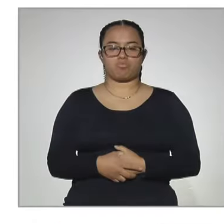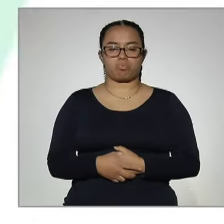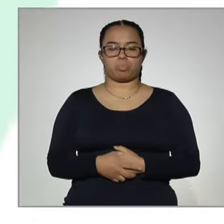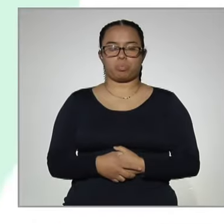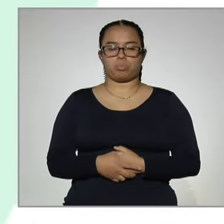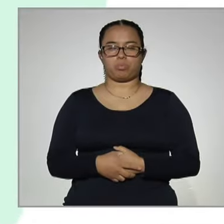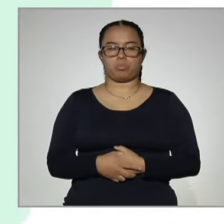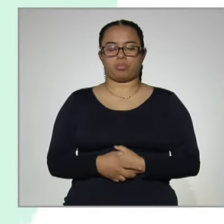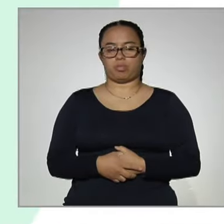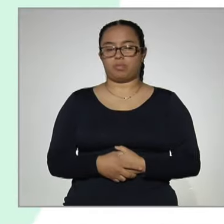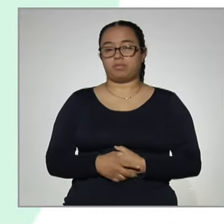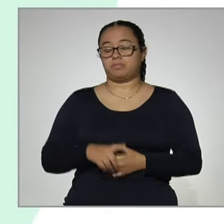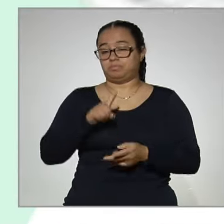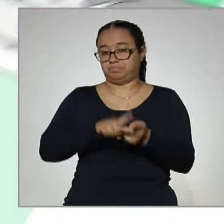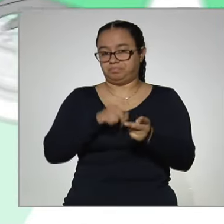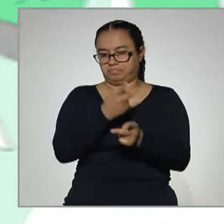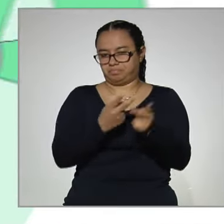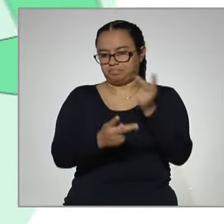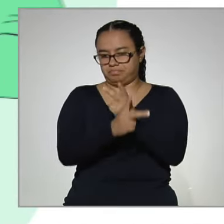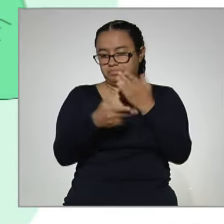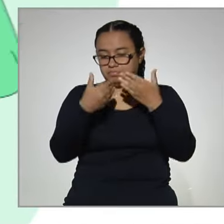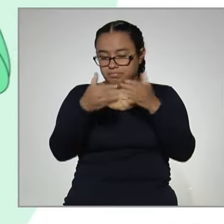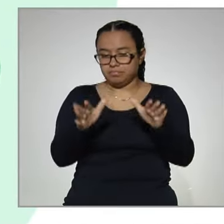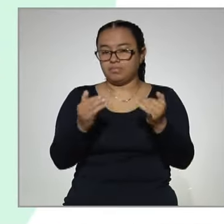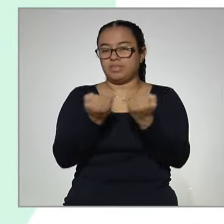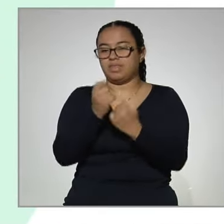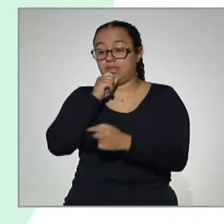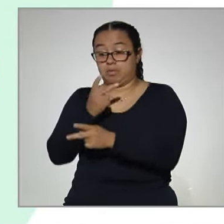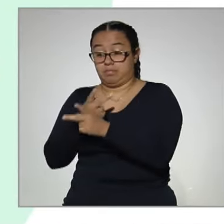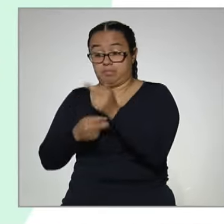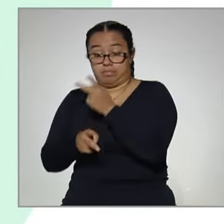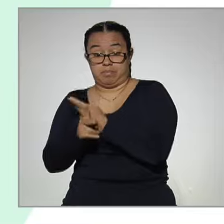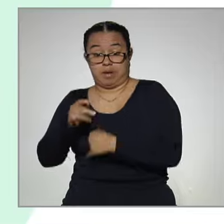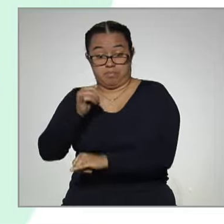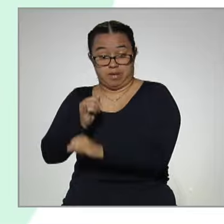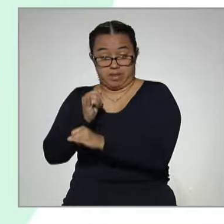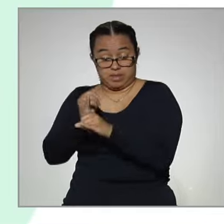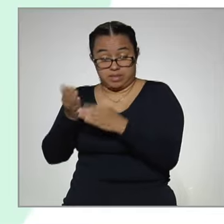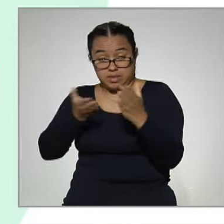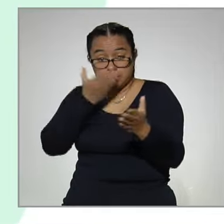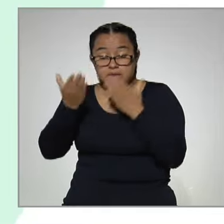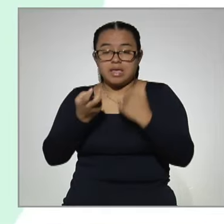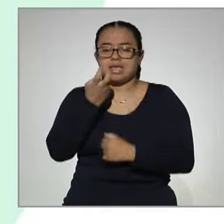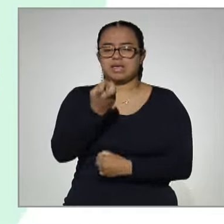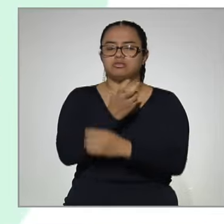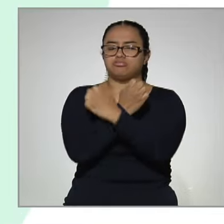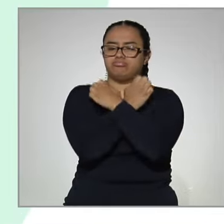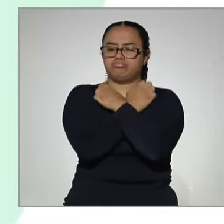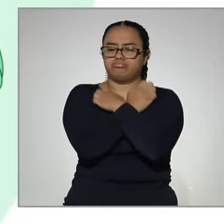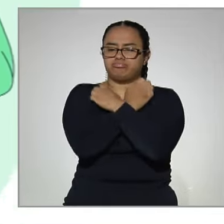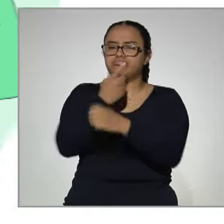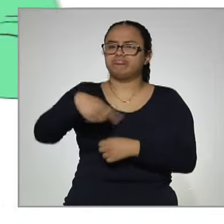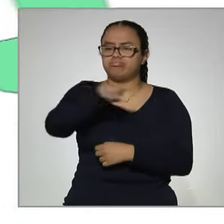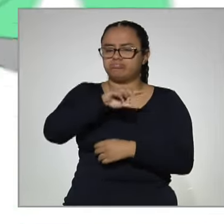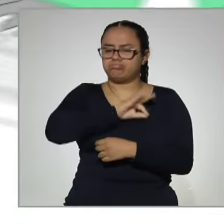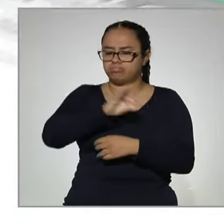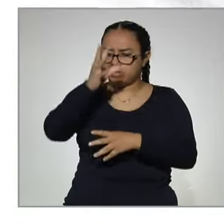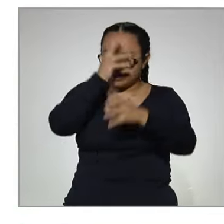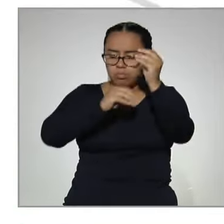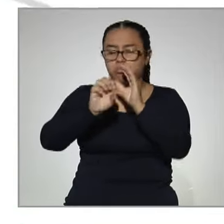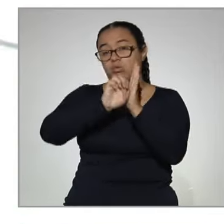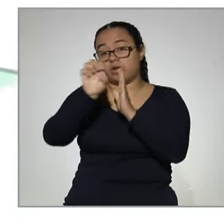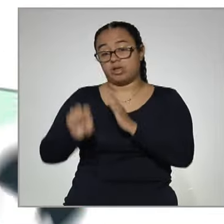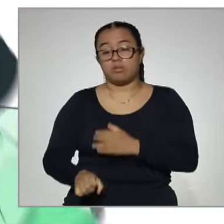La preparatoria abierta y la prepa en línea son un servicio educativo disponible para quienes